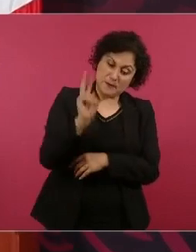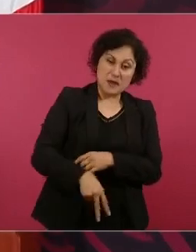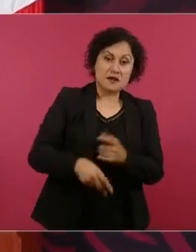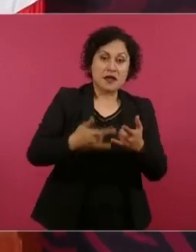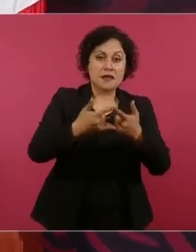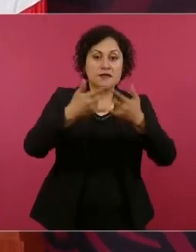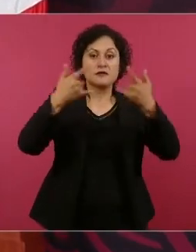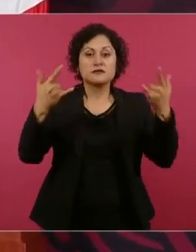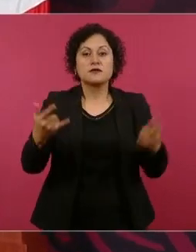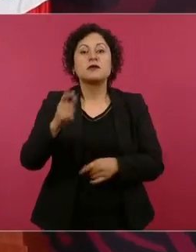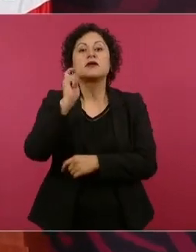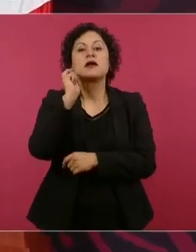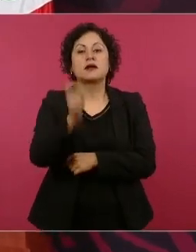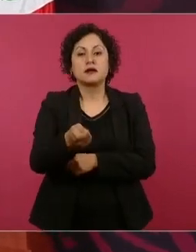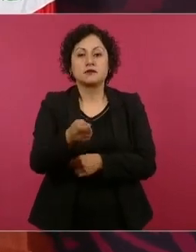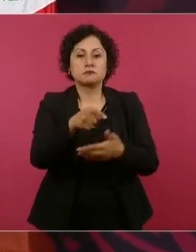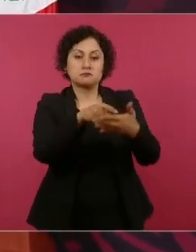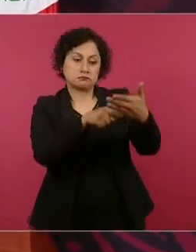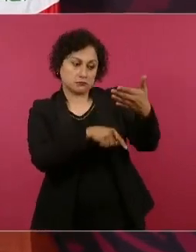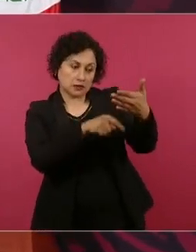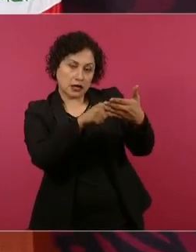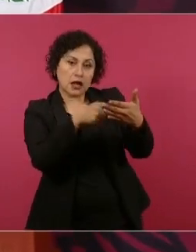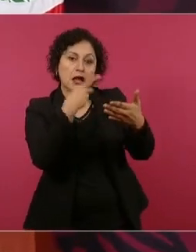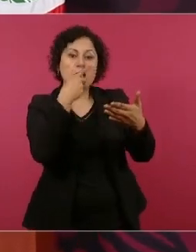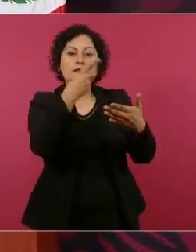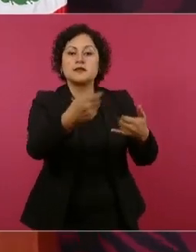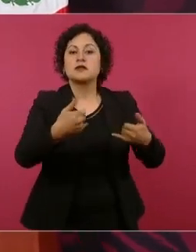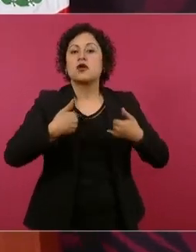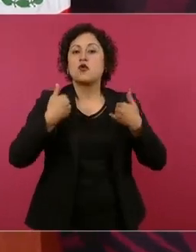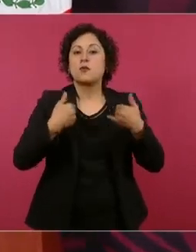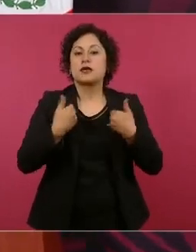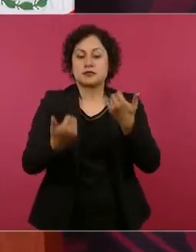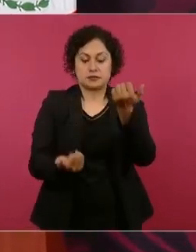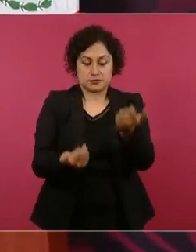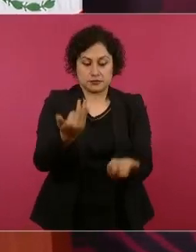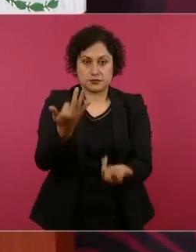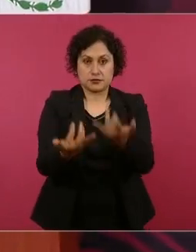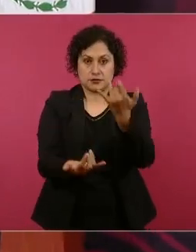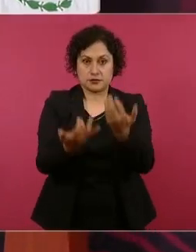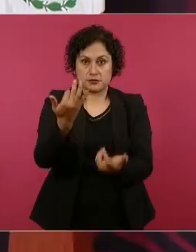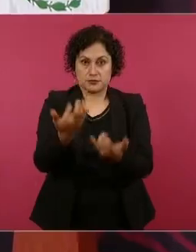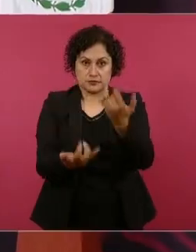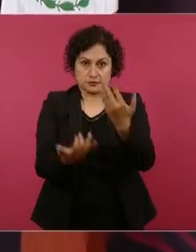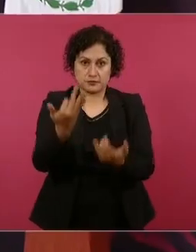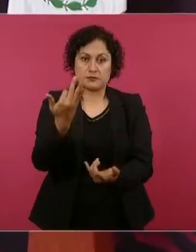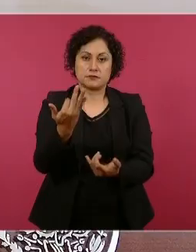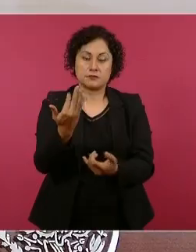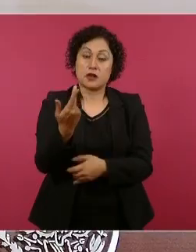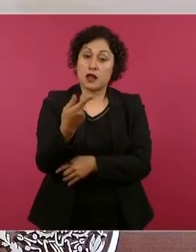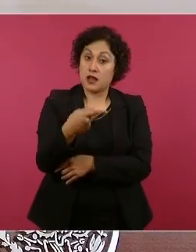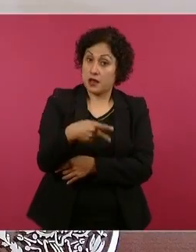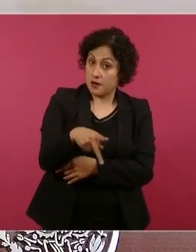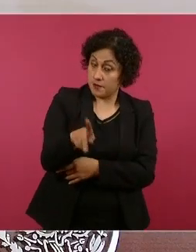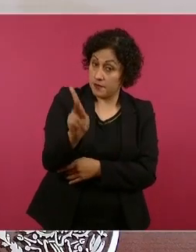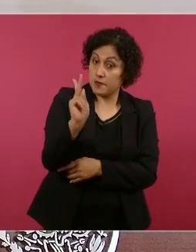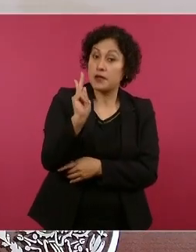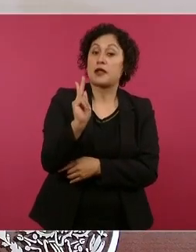a los jóvenes los cremaron. Pero se ha demostrado